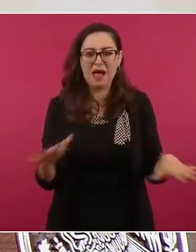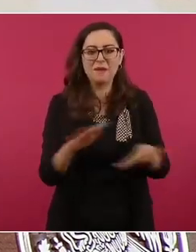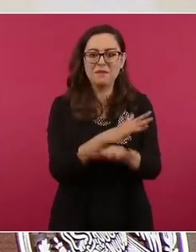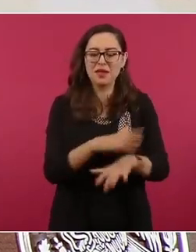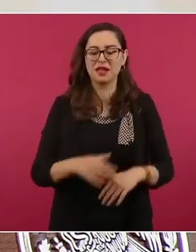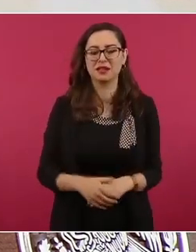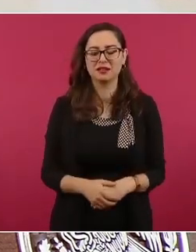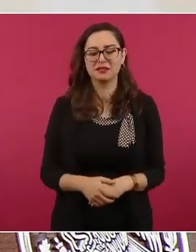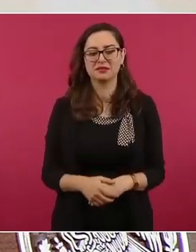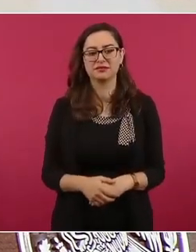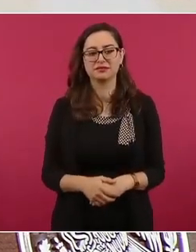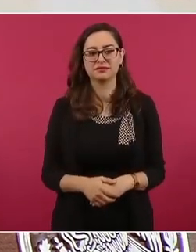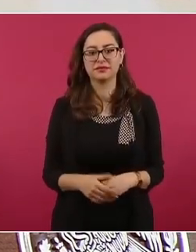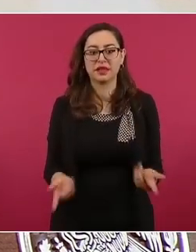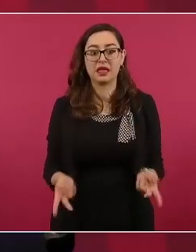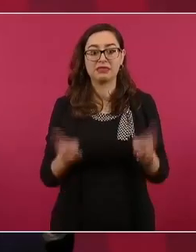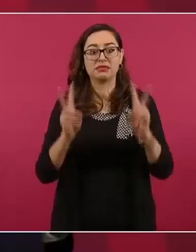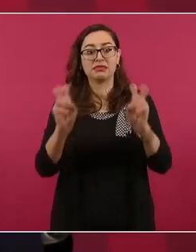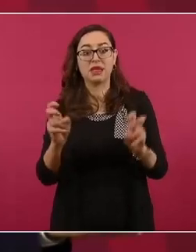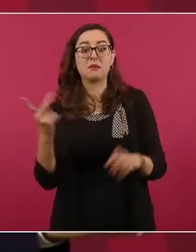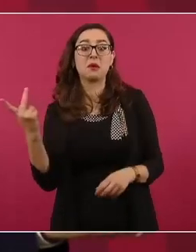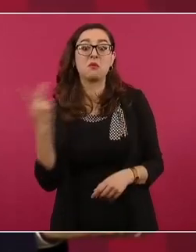este tema?